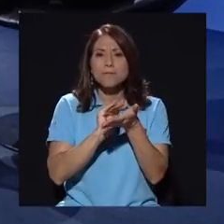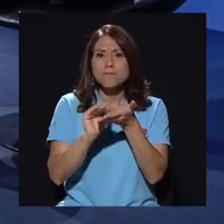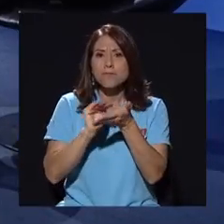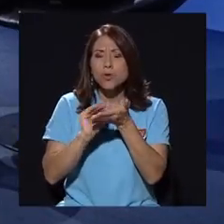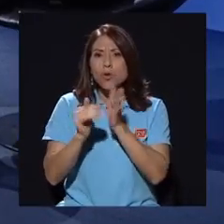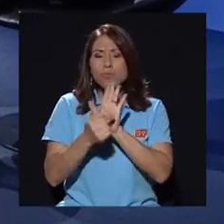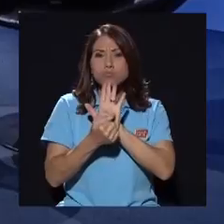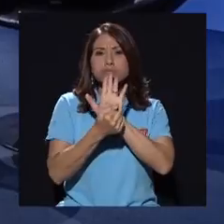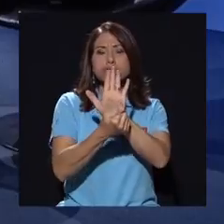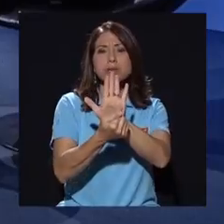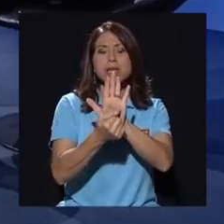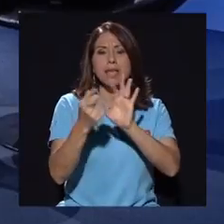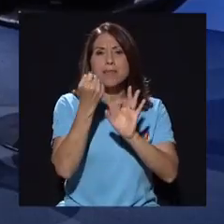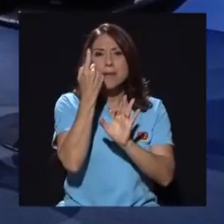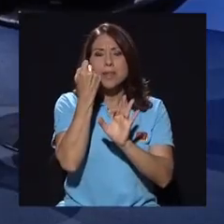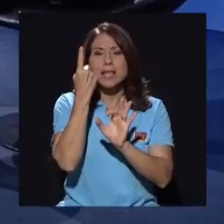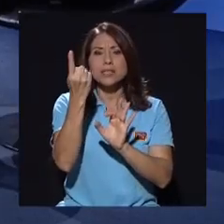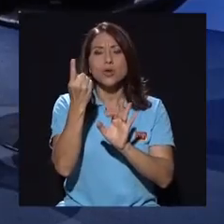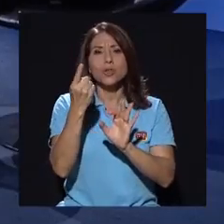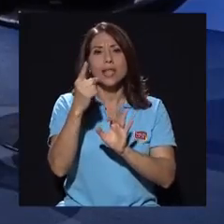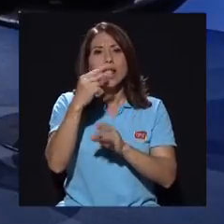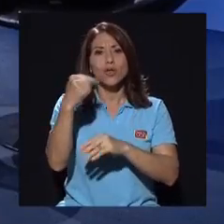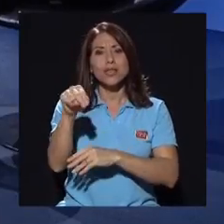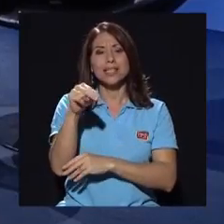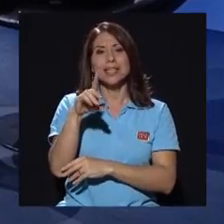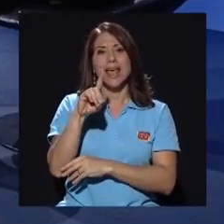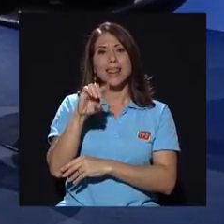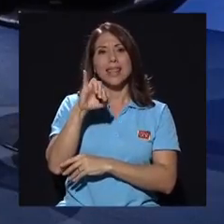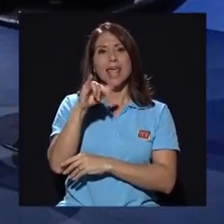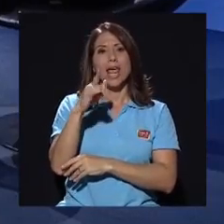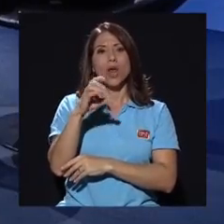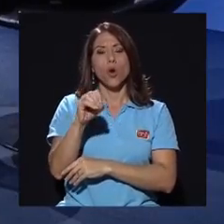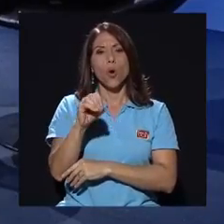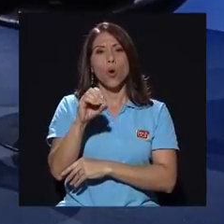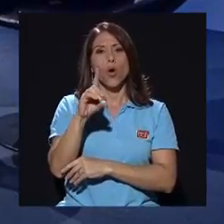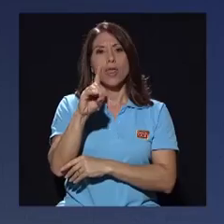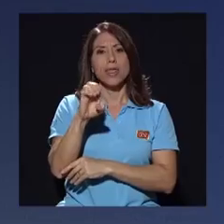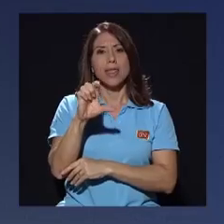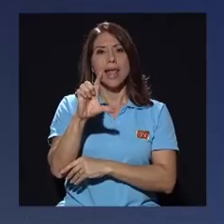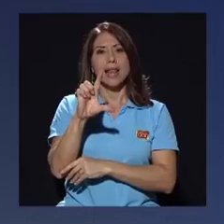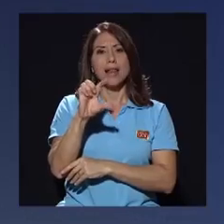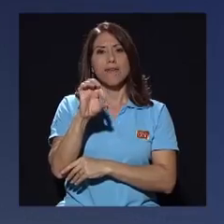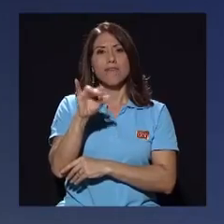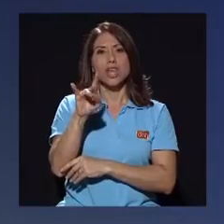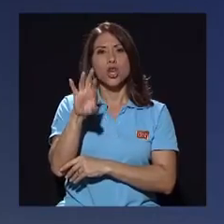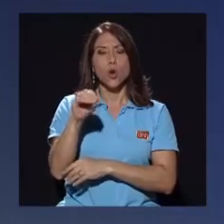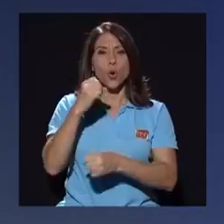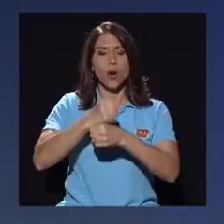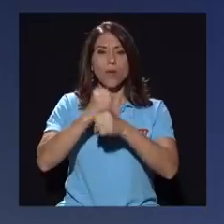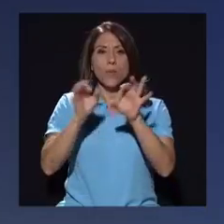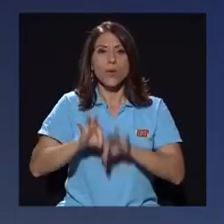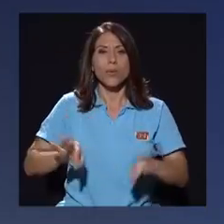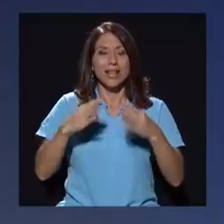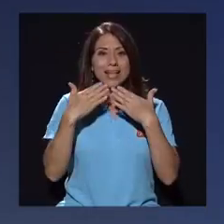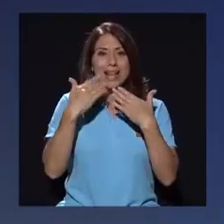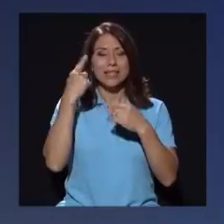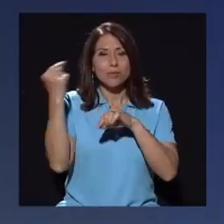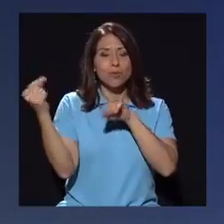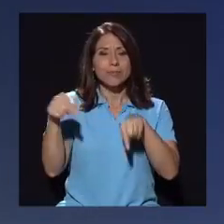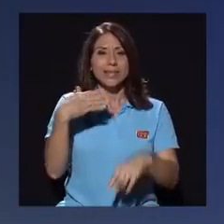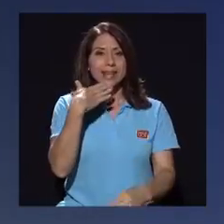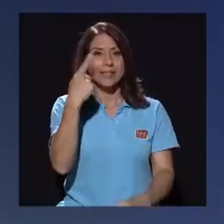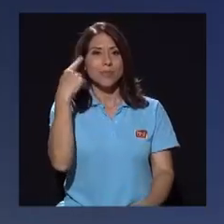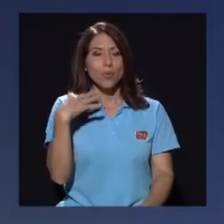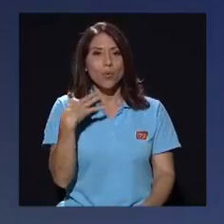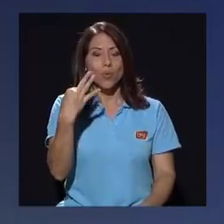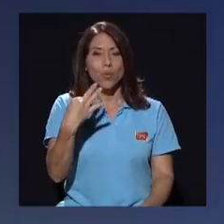curatoría y de interpretación de la noticia, Diego Delfino, que ha hecho una labor muy importante en ese sentido. Muchas gracias por estar con nosotros.